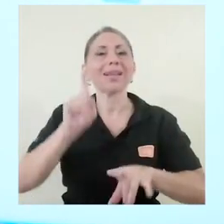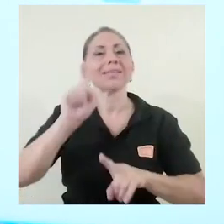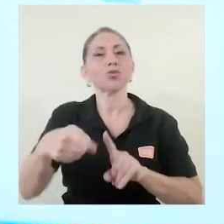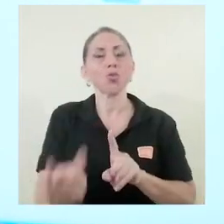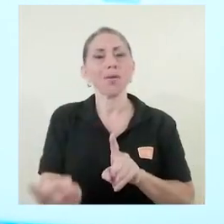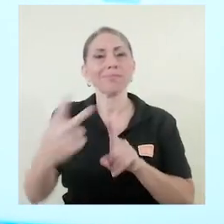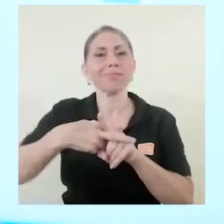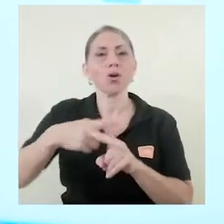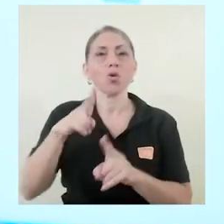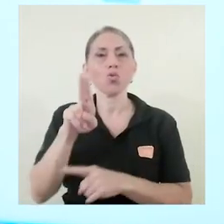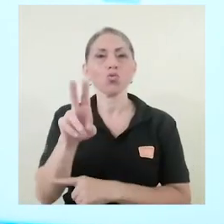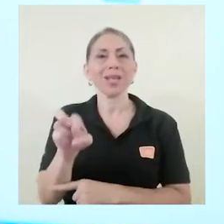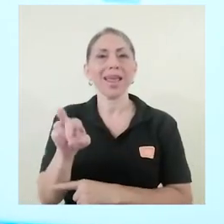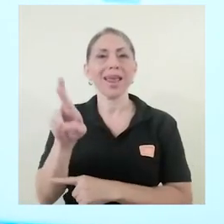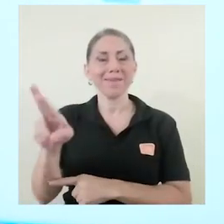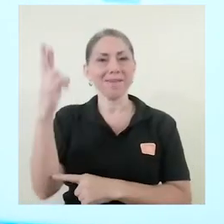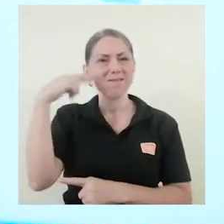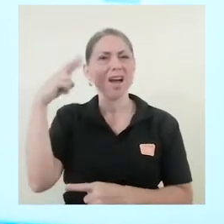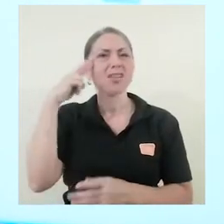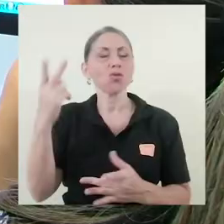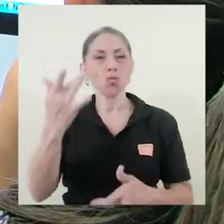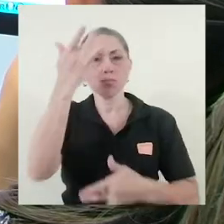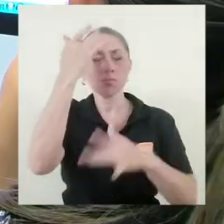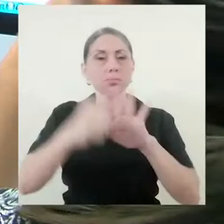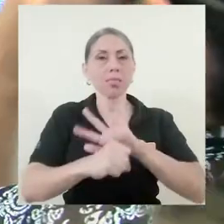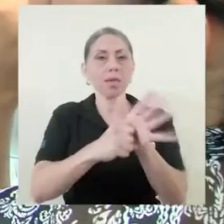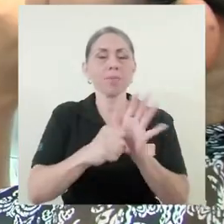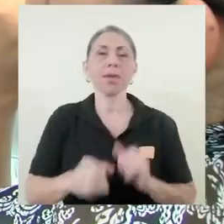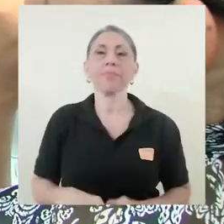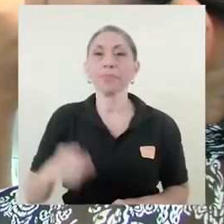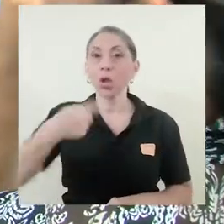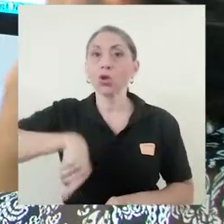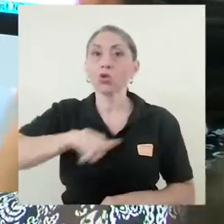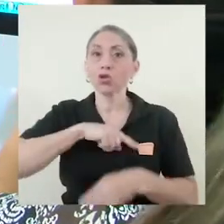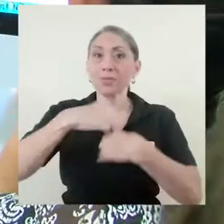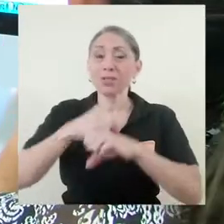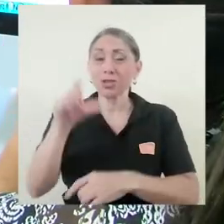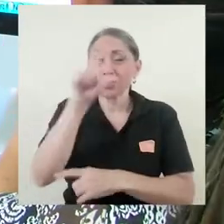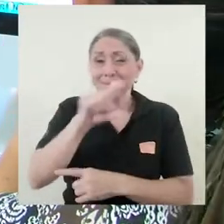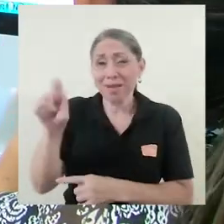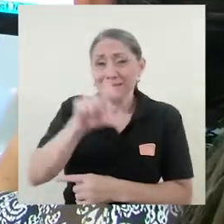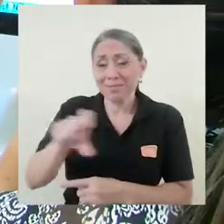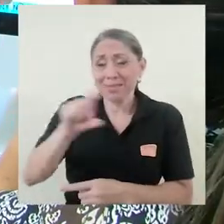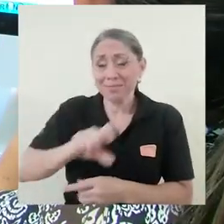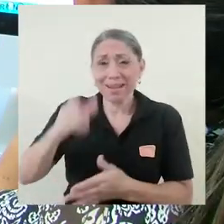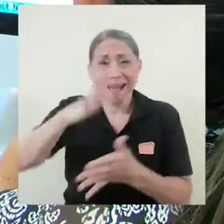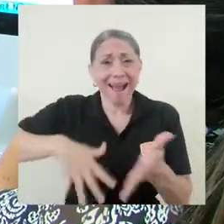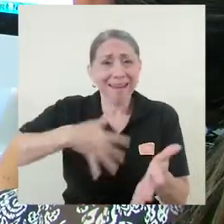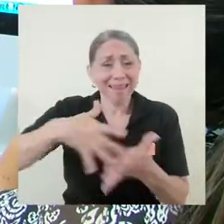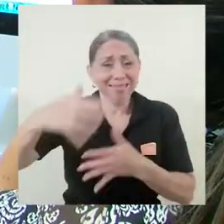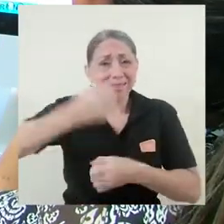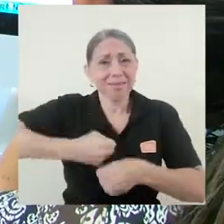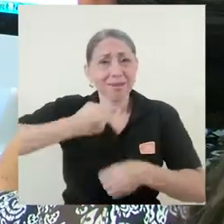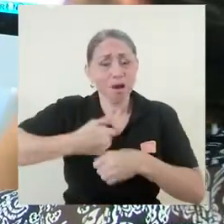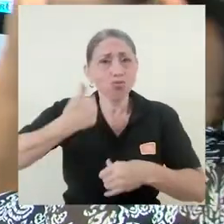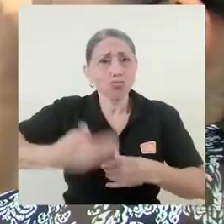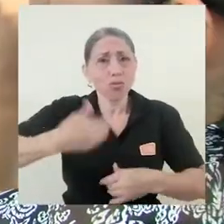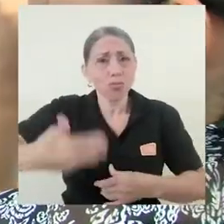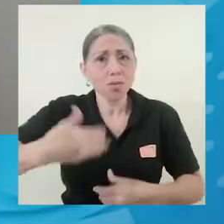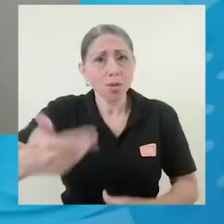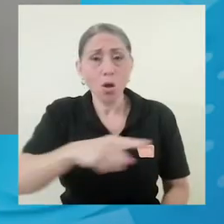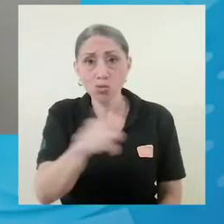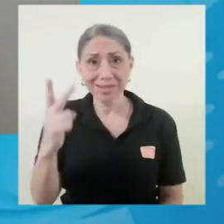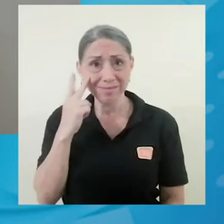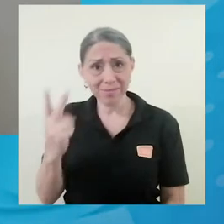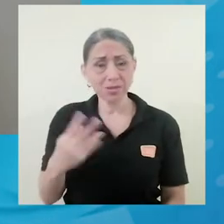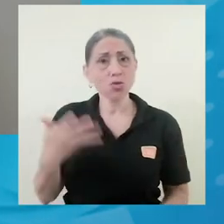implementar en la UCR por la pandemia. Hemos realizado una serie de agendas semanales que ustedes las han estado viendo en la comunidad universitaria,